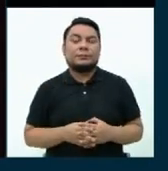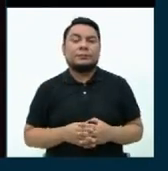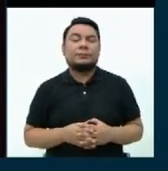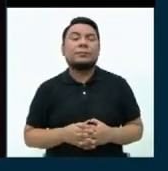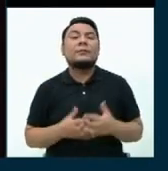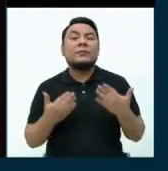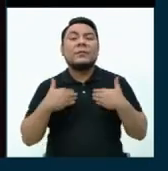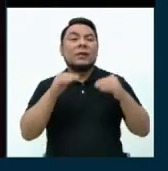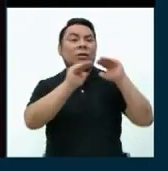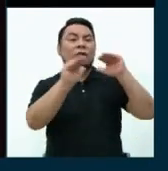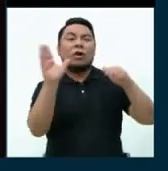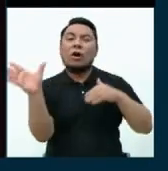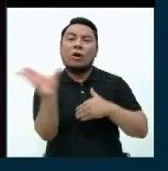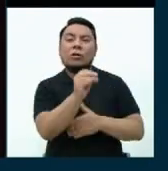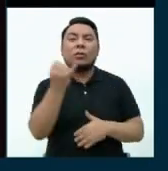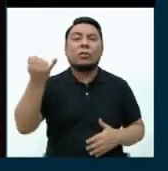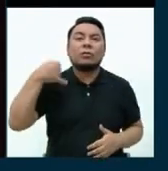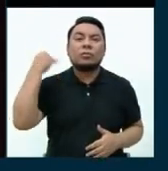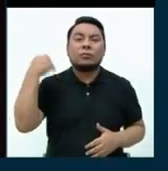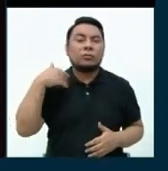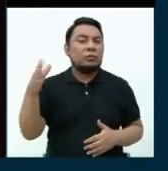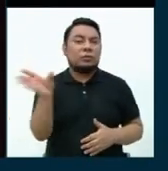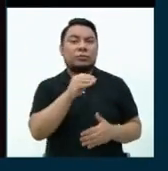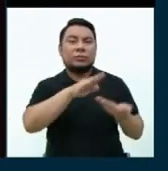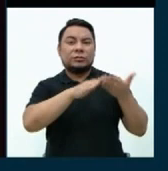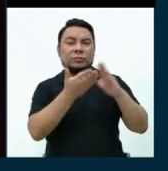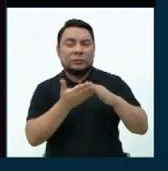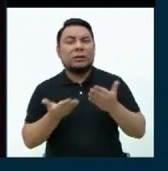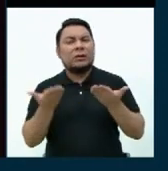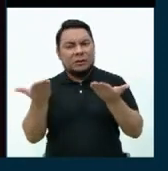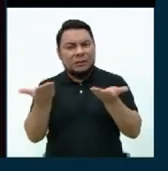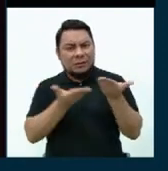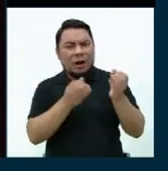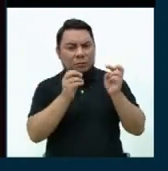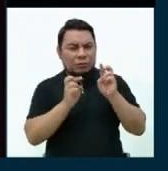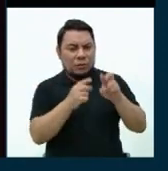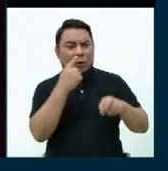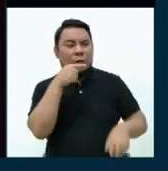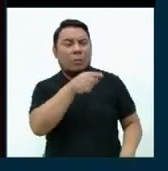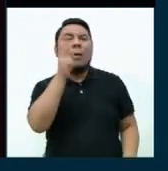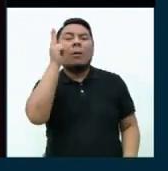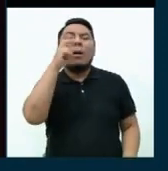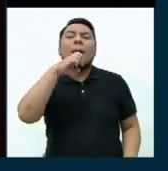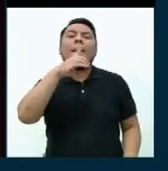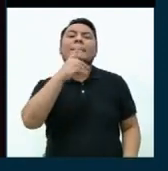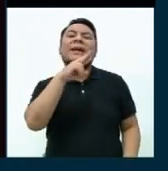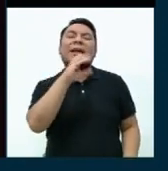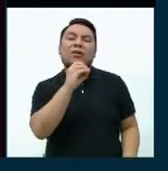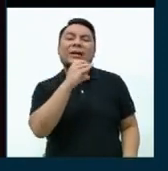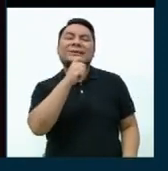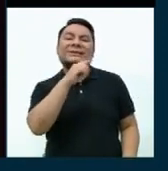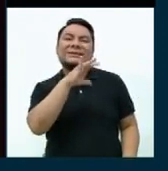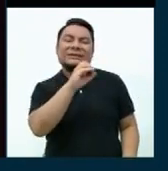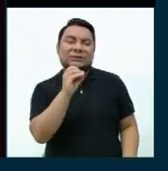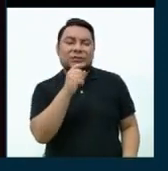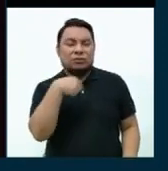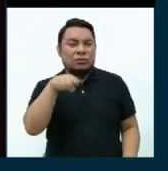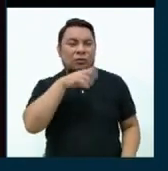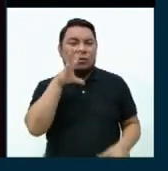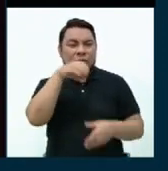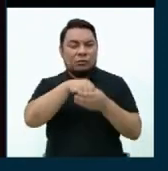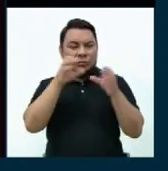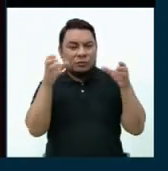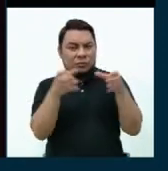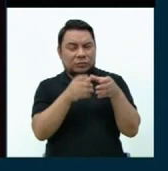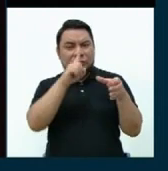Llamo a toda la juventud y a toda la población a darle una oportunidad al profesor Pedro Castillo y a todos nosotros los que estamos en su plancha como